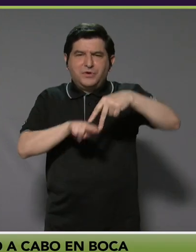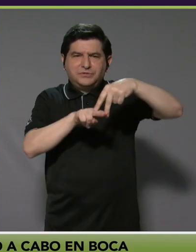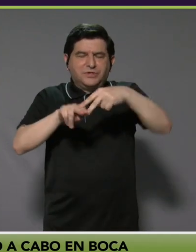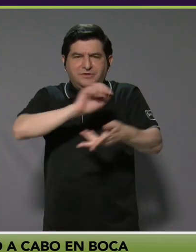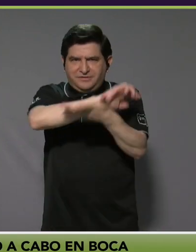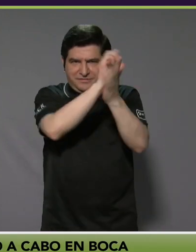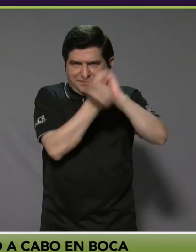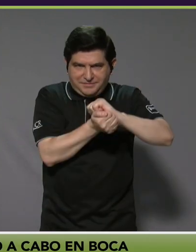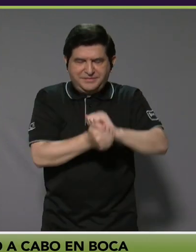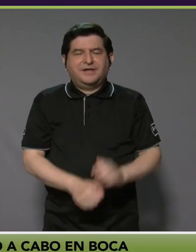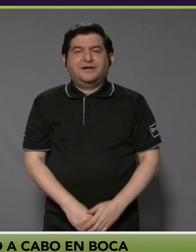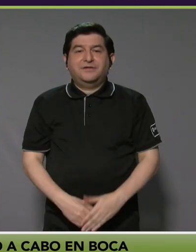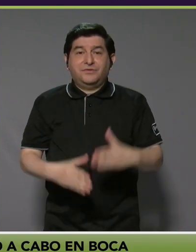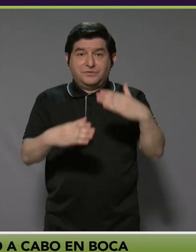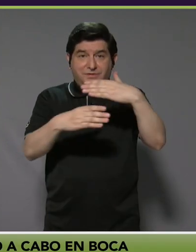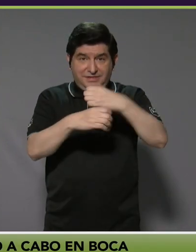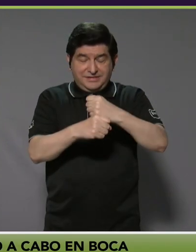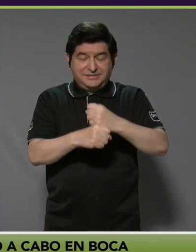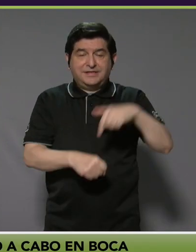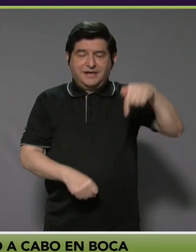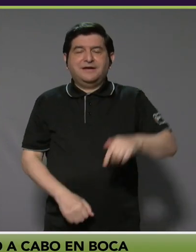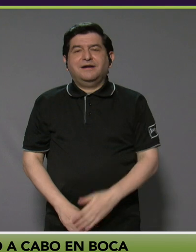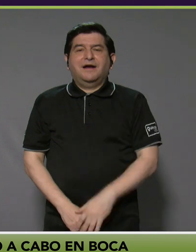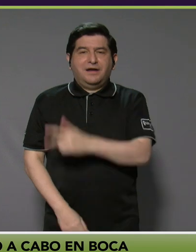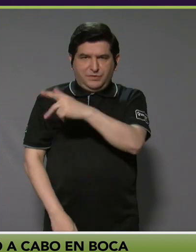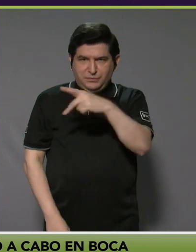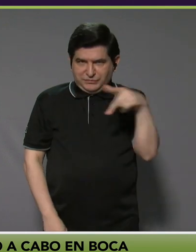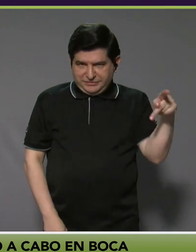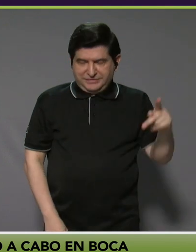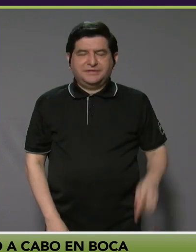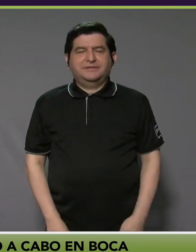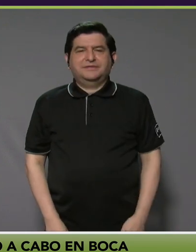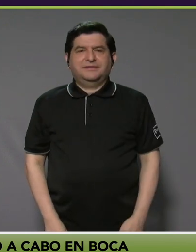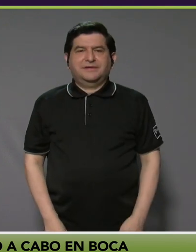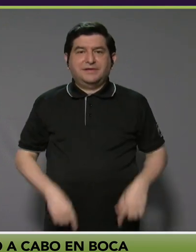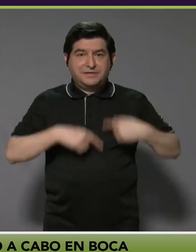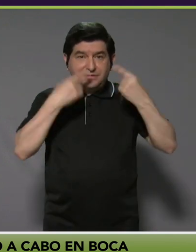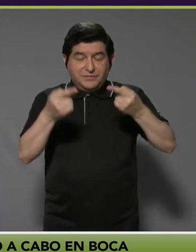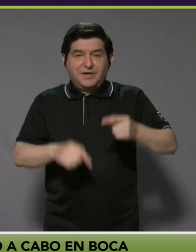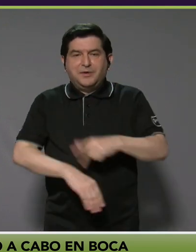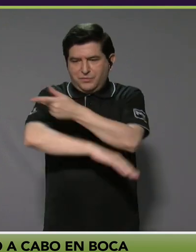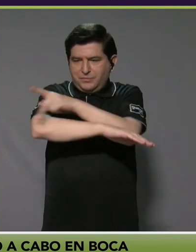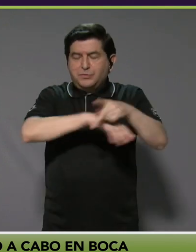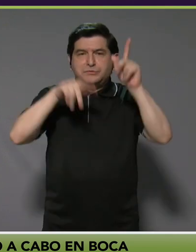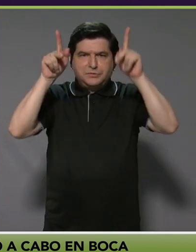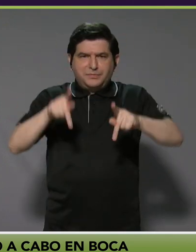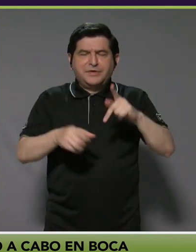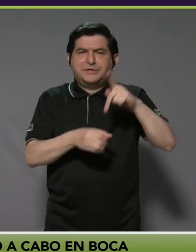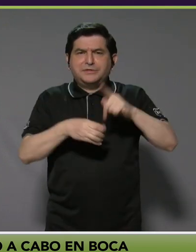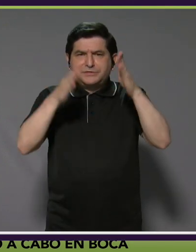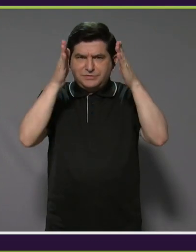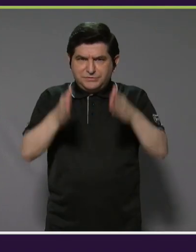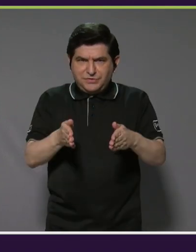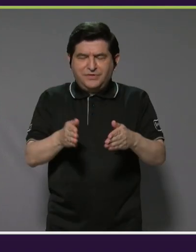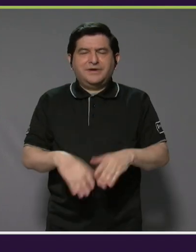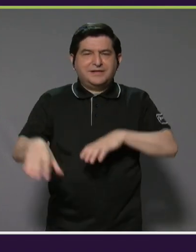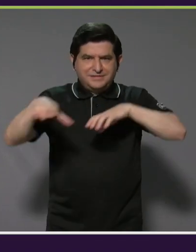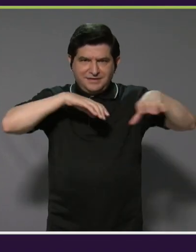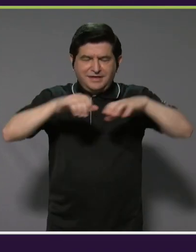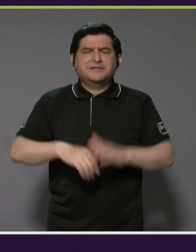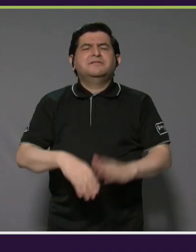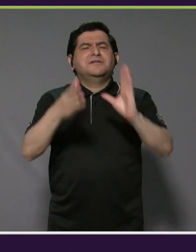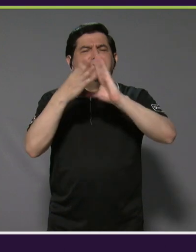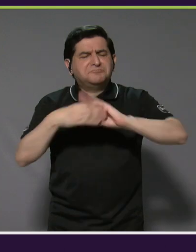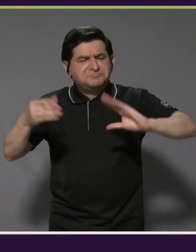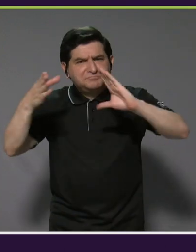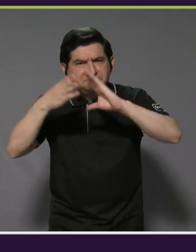Surf, que se llevó acá en Boca Barranca, en Punta Arenas. Y nos vamos a la playa, para que las personas participantes de este evento nos